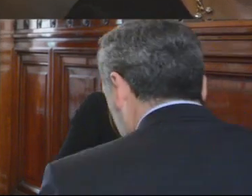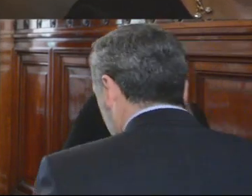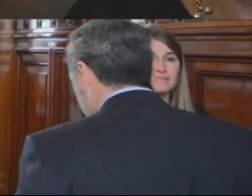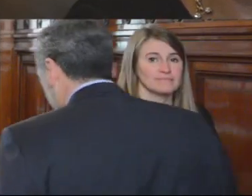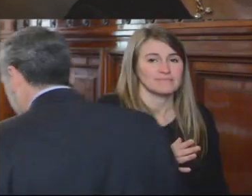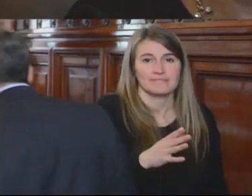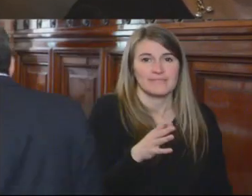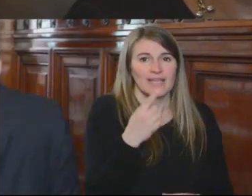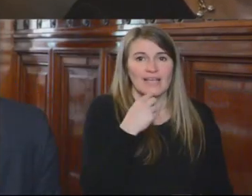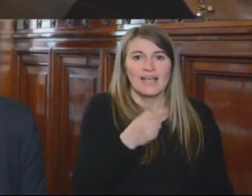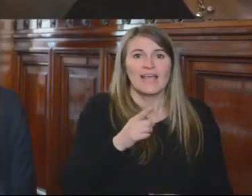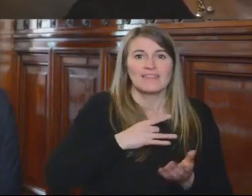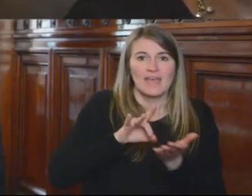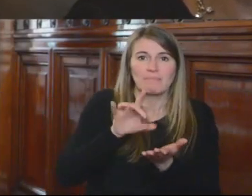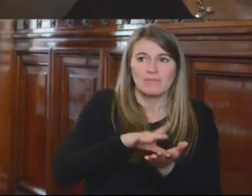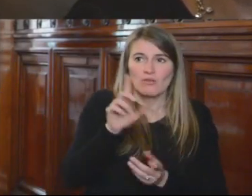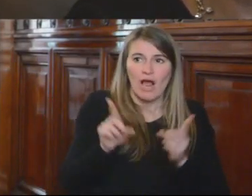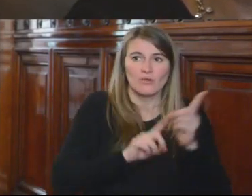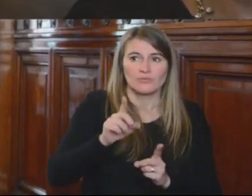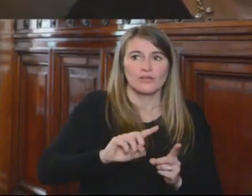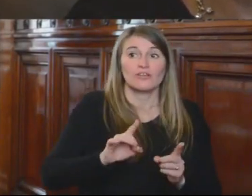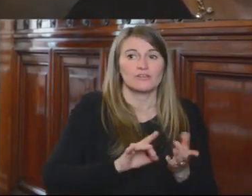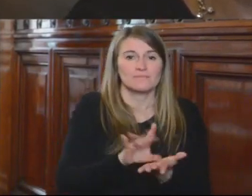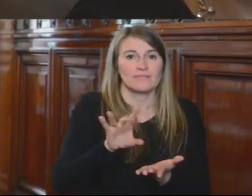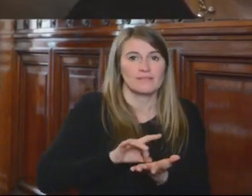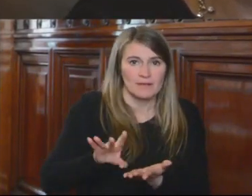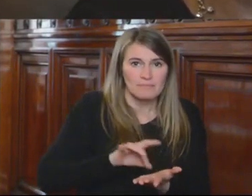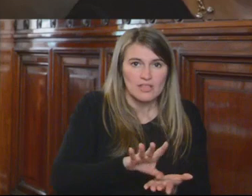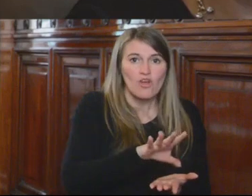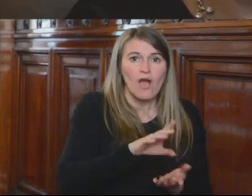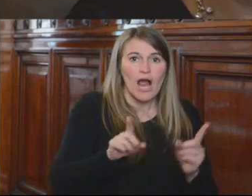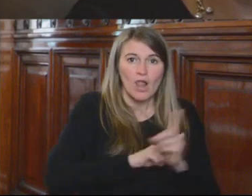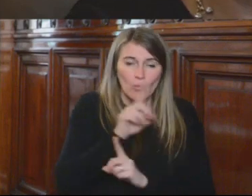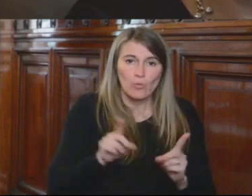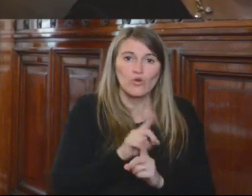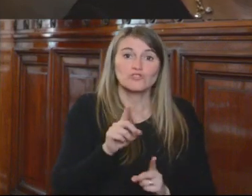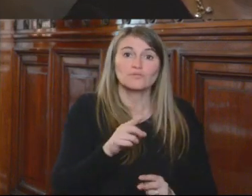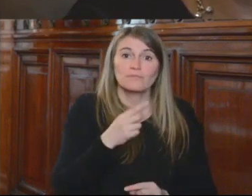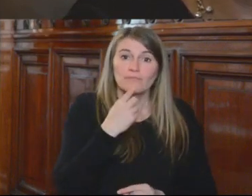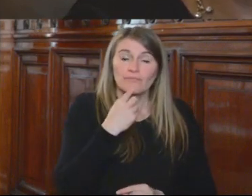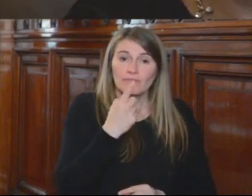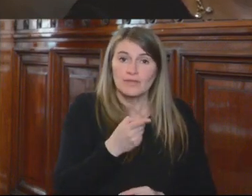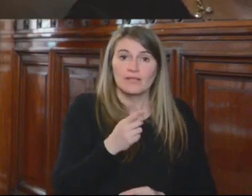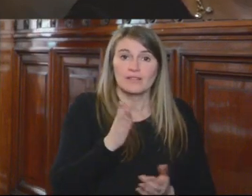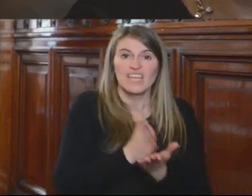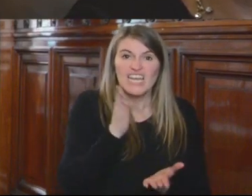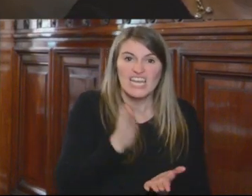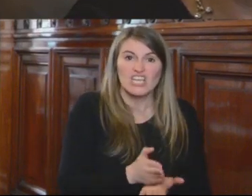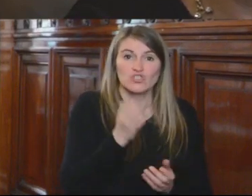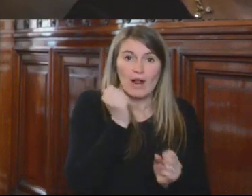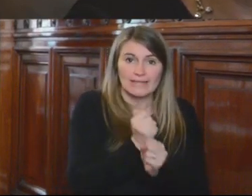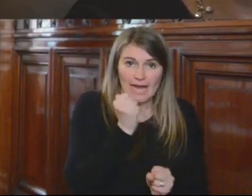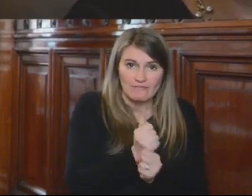legal despido. Y finalmente, también el protocolo de San Salvador, que consagra el derecho al trabajo y sus condiciones